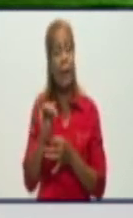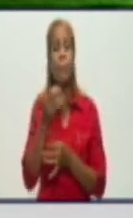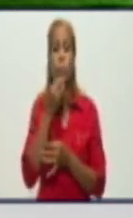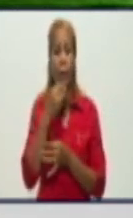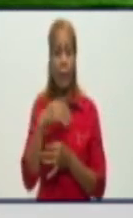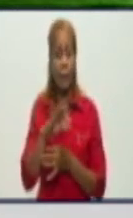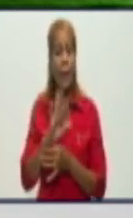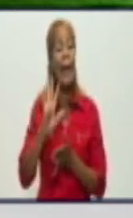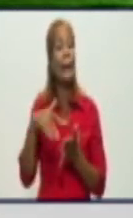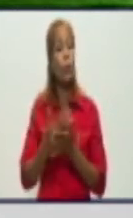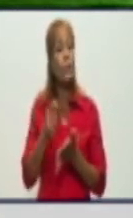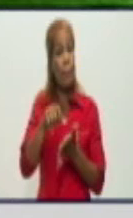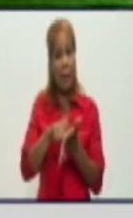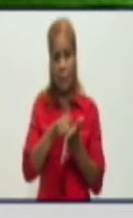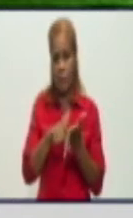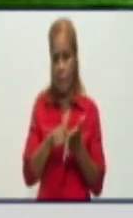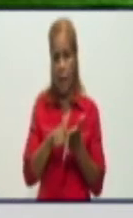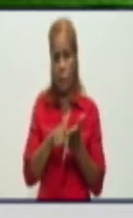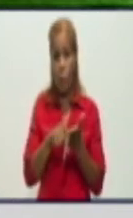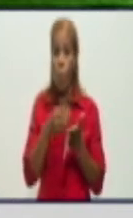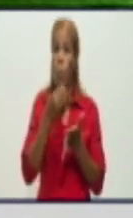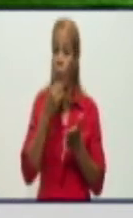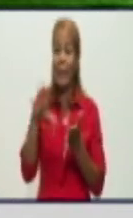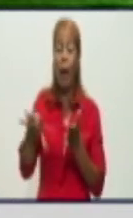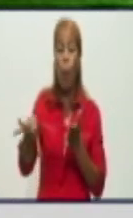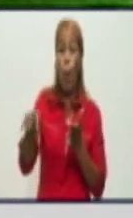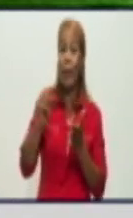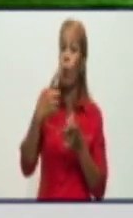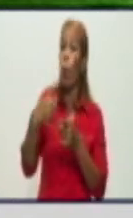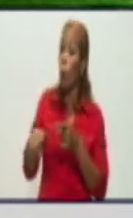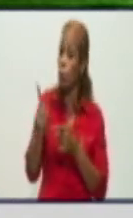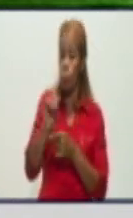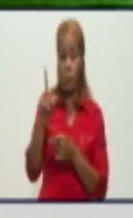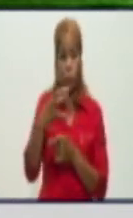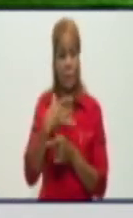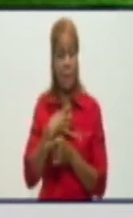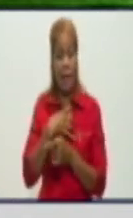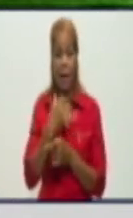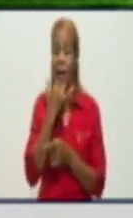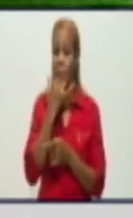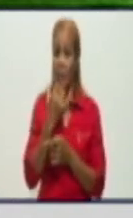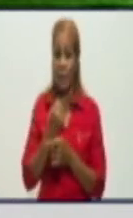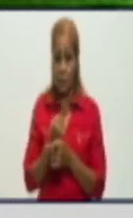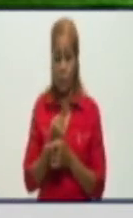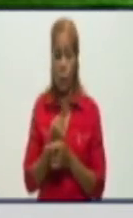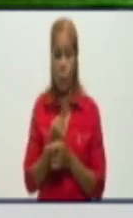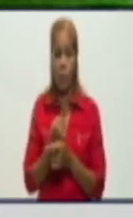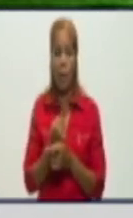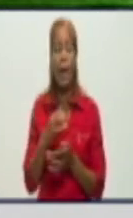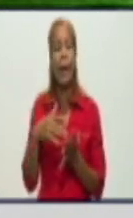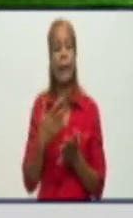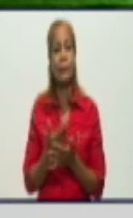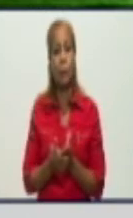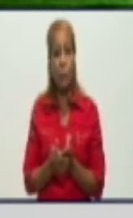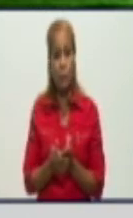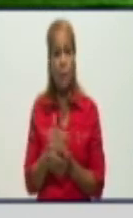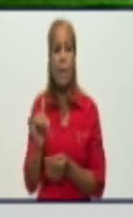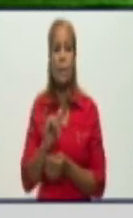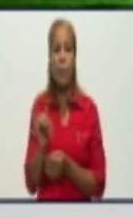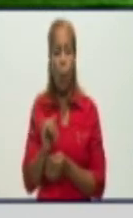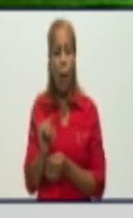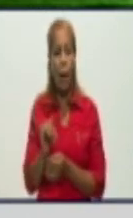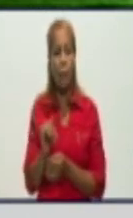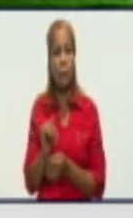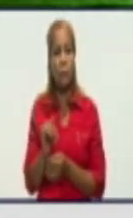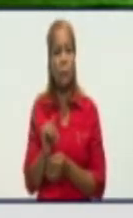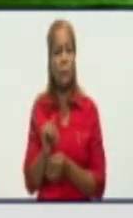estando planificados, no se han afectado. Y tratando de equiparar los circuitos. O sea, equipararlos en tiempo, que no se afecte